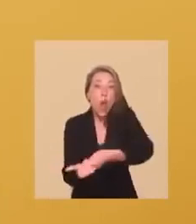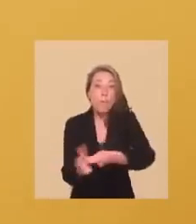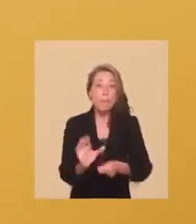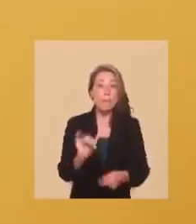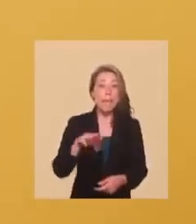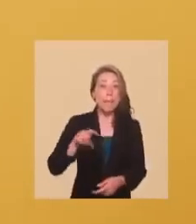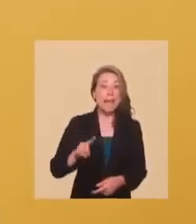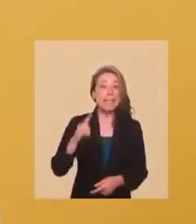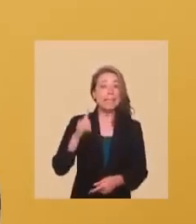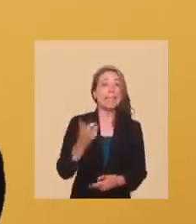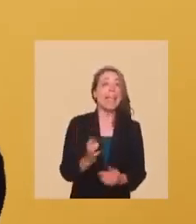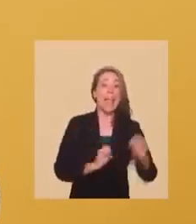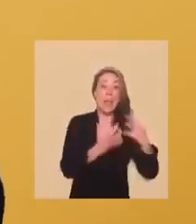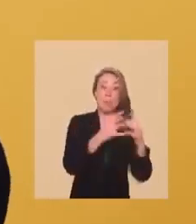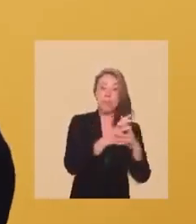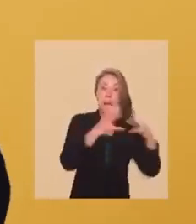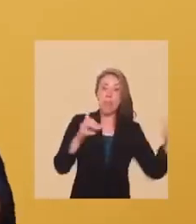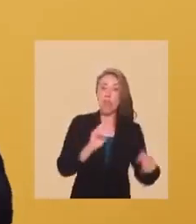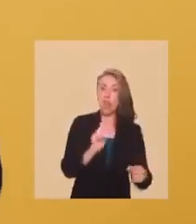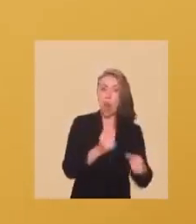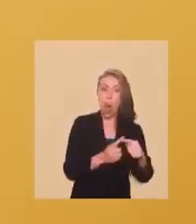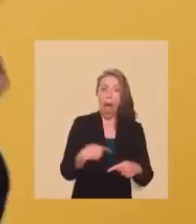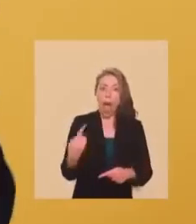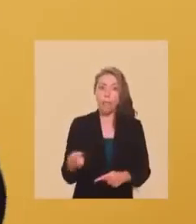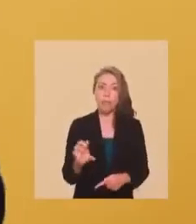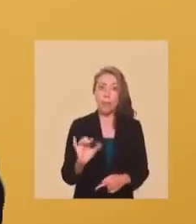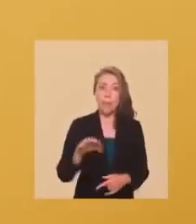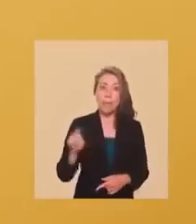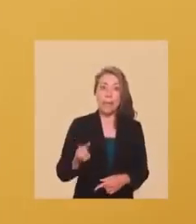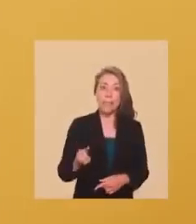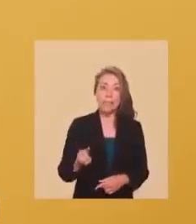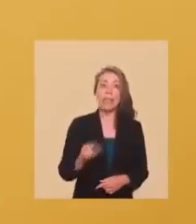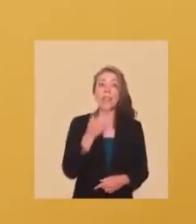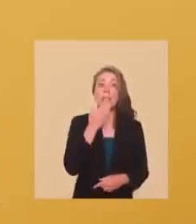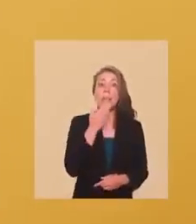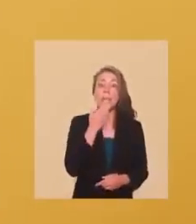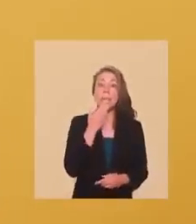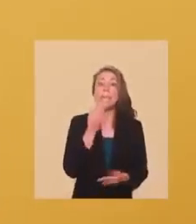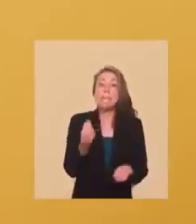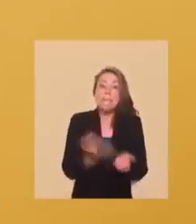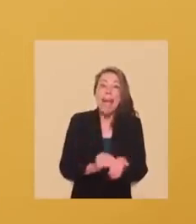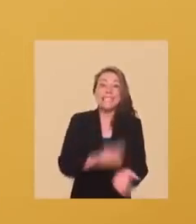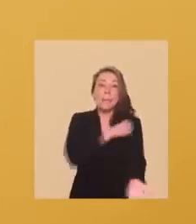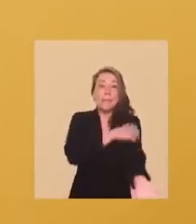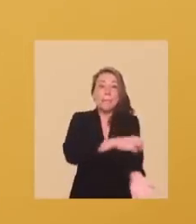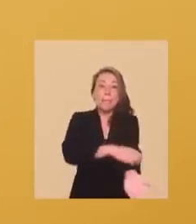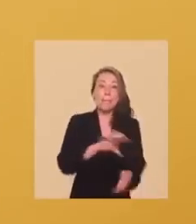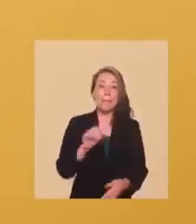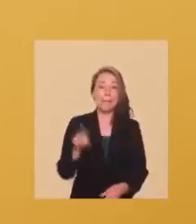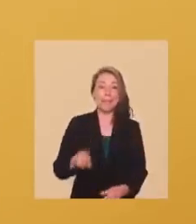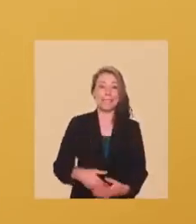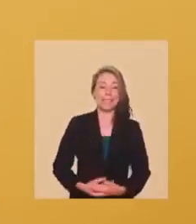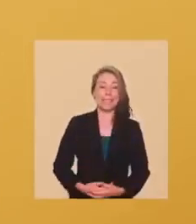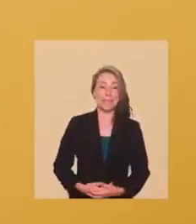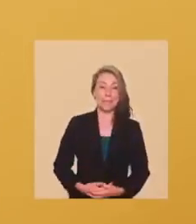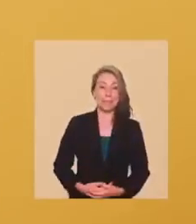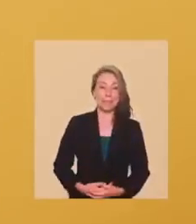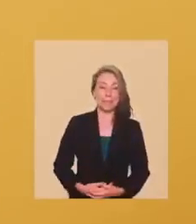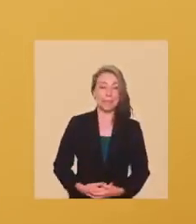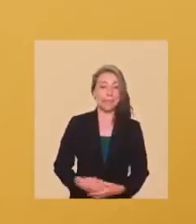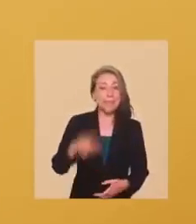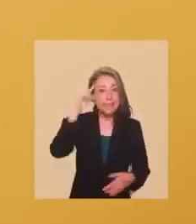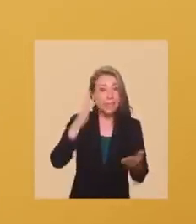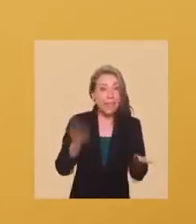que el Estado le compre a las pymes, haciendo que las grandes no abusen con las pymes y privilegiando la instalación de las pymes en